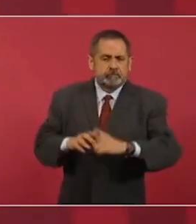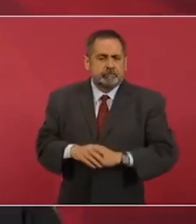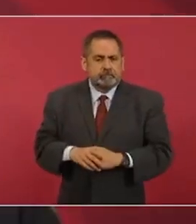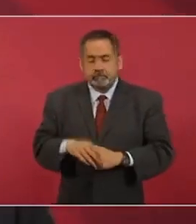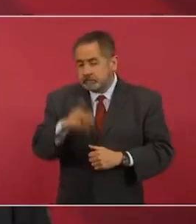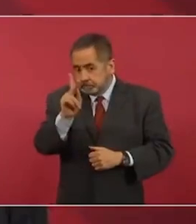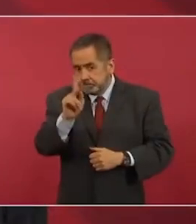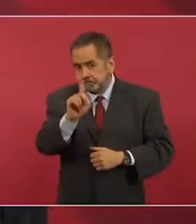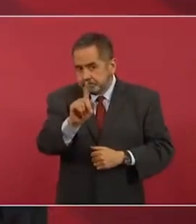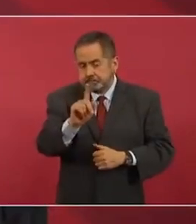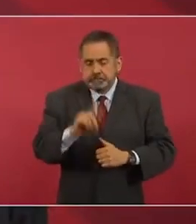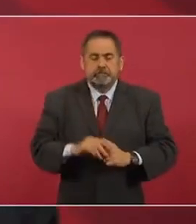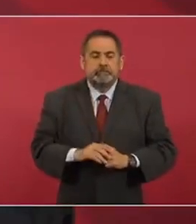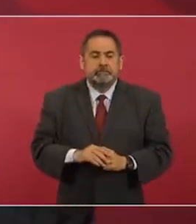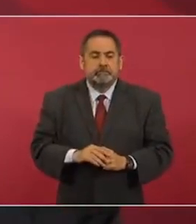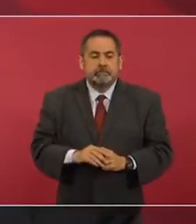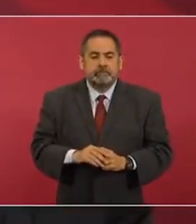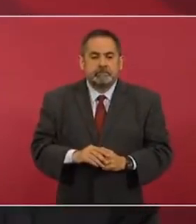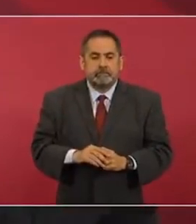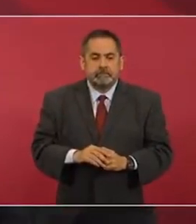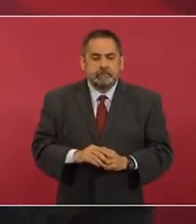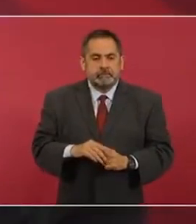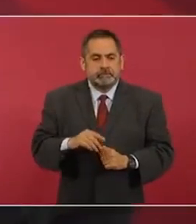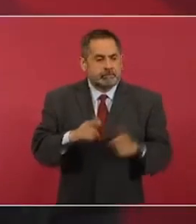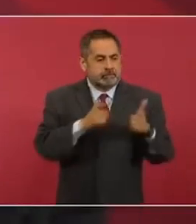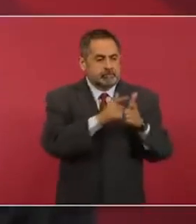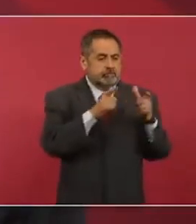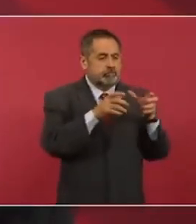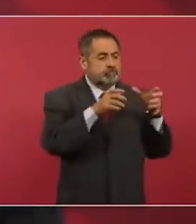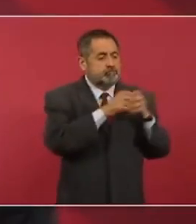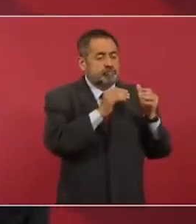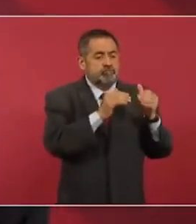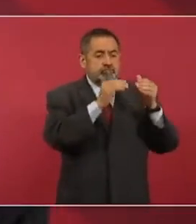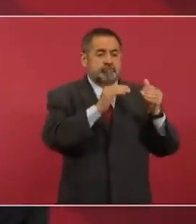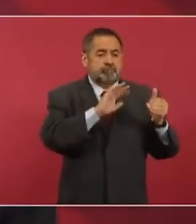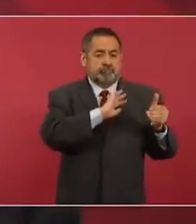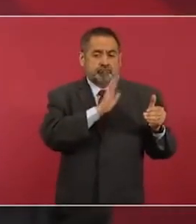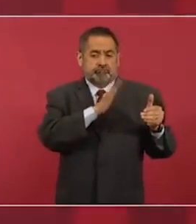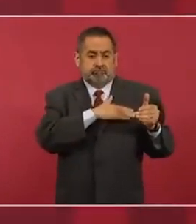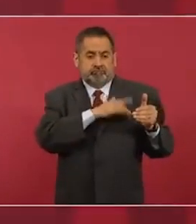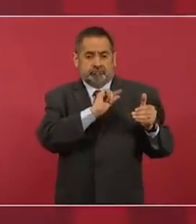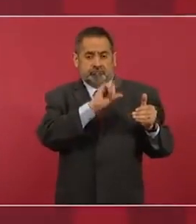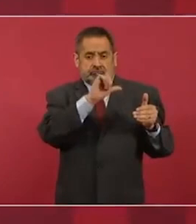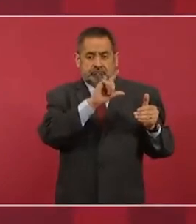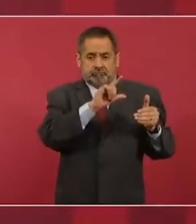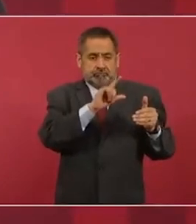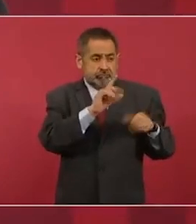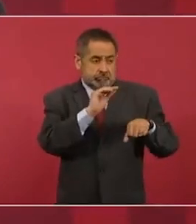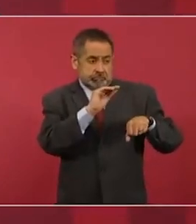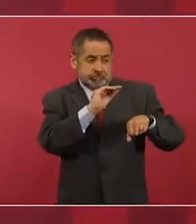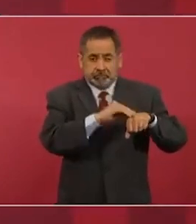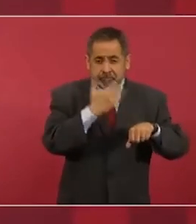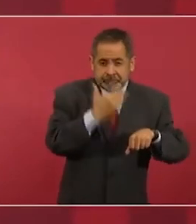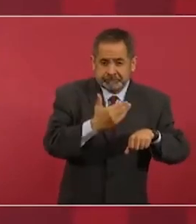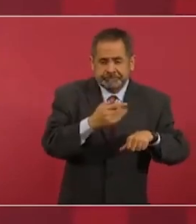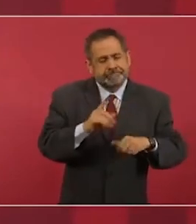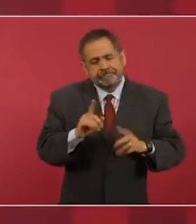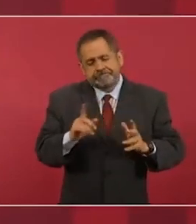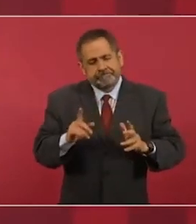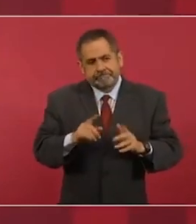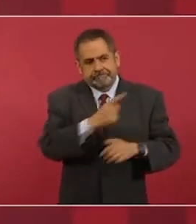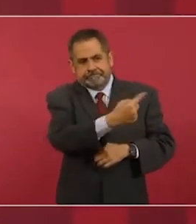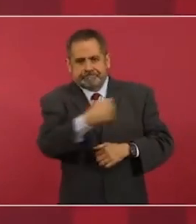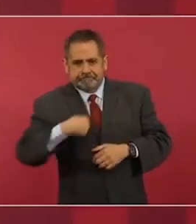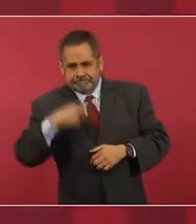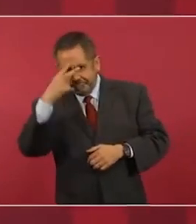sin embargo, la élite en España no se ha portado bien con